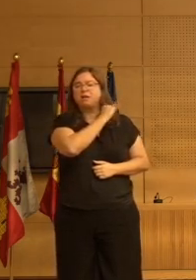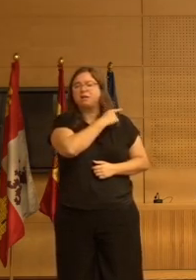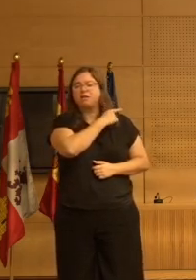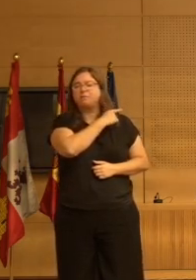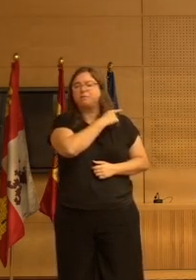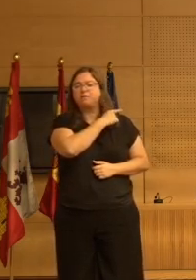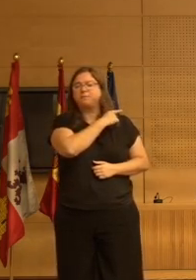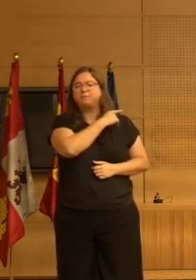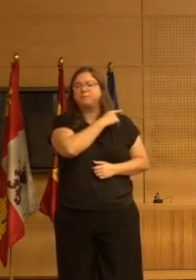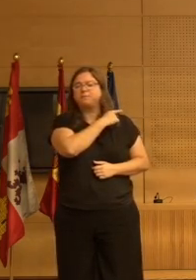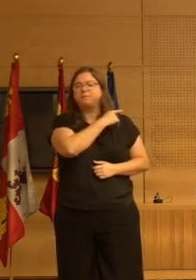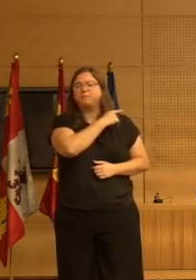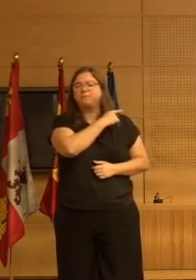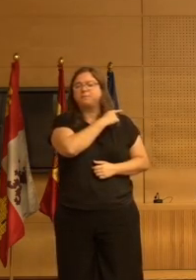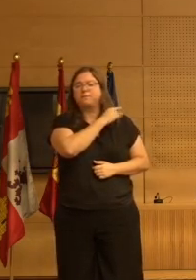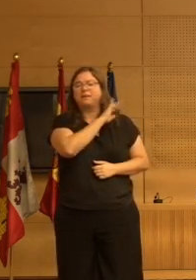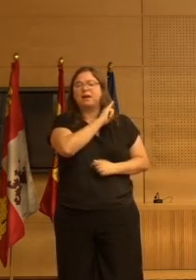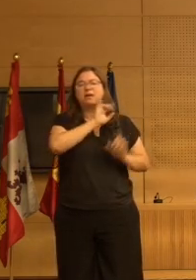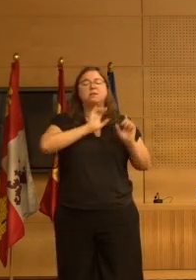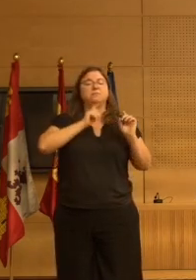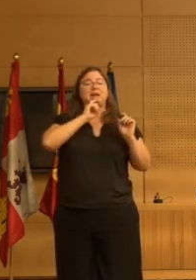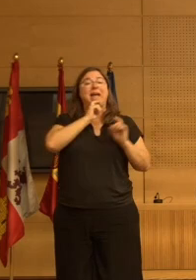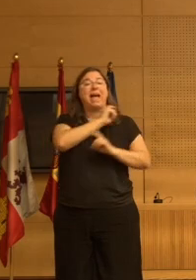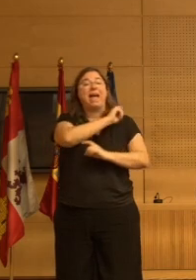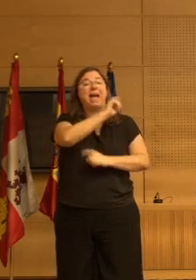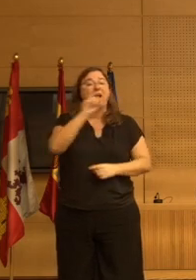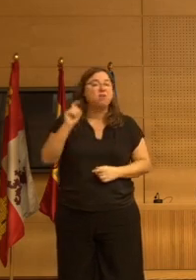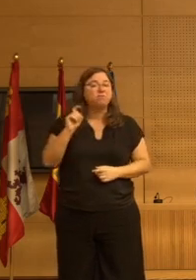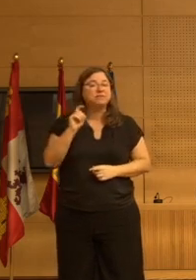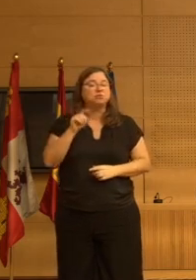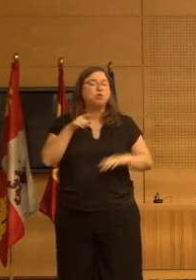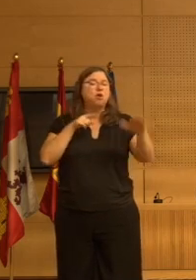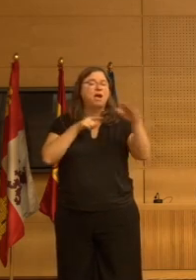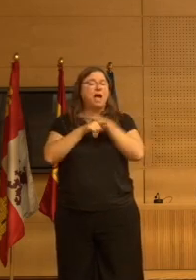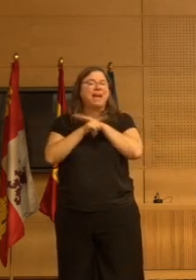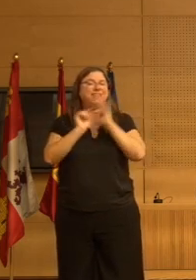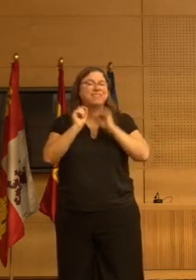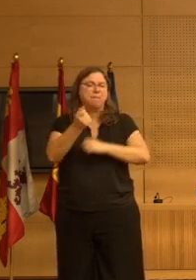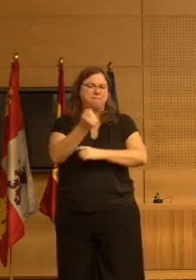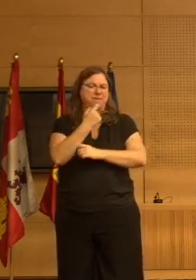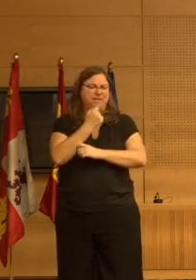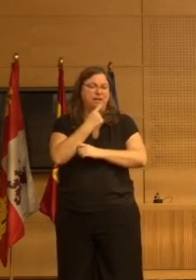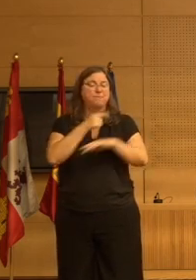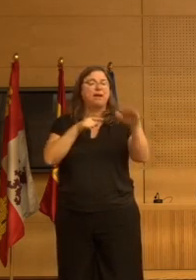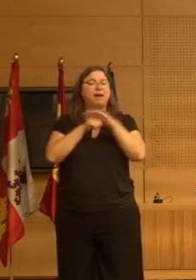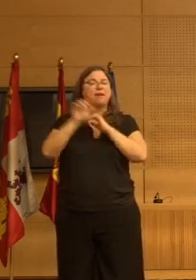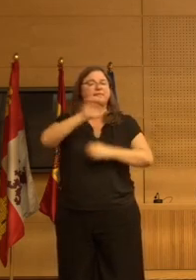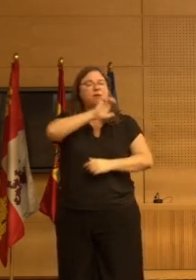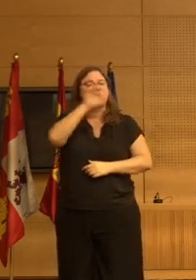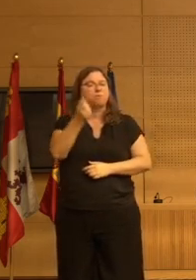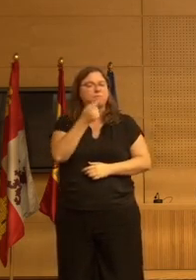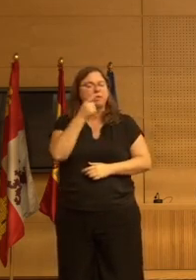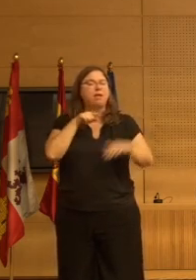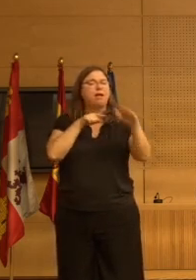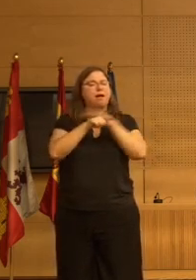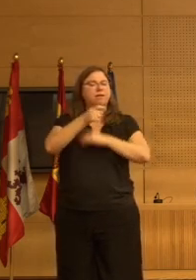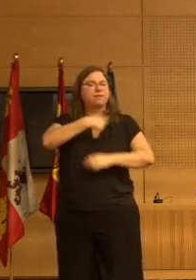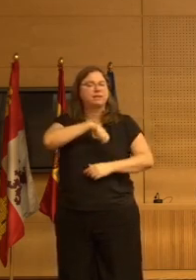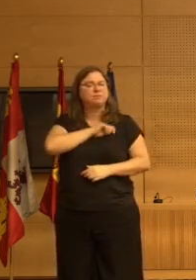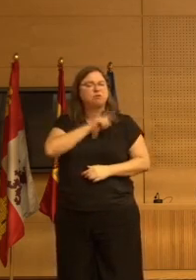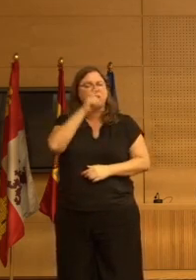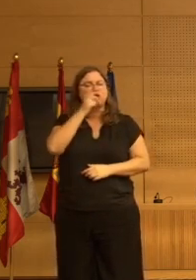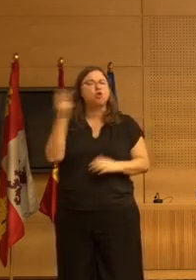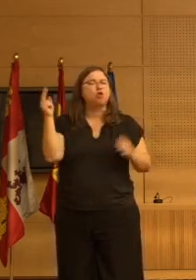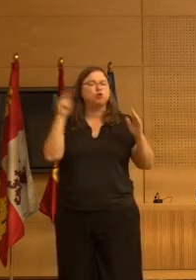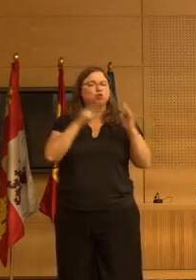avisos las advertencias de las agencias del medicamento aquí la agencia europea y la agencia española en el año